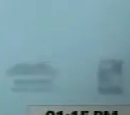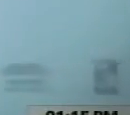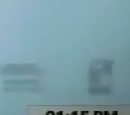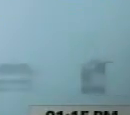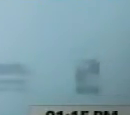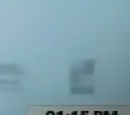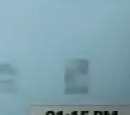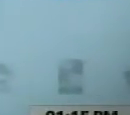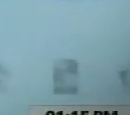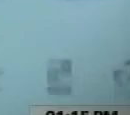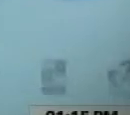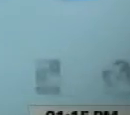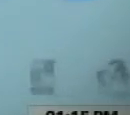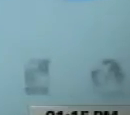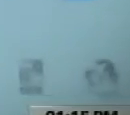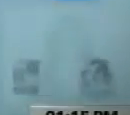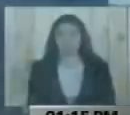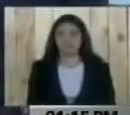¡Venezuela,